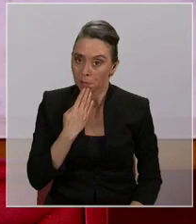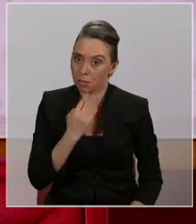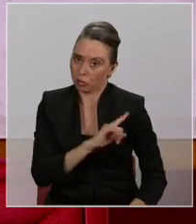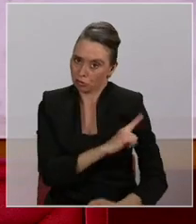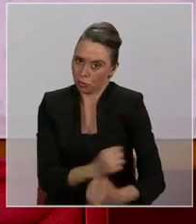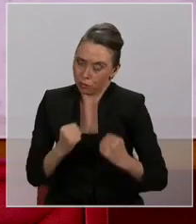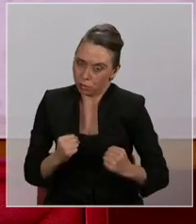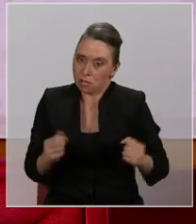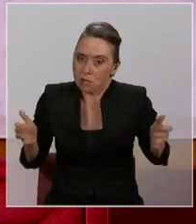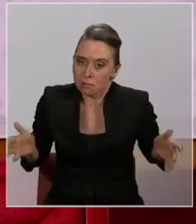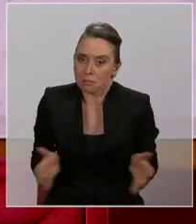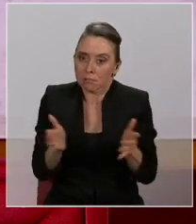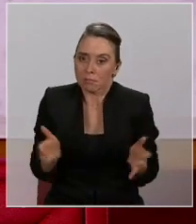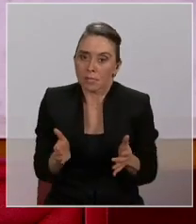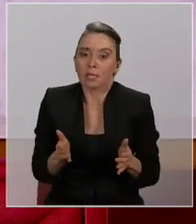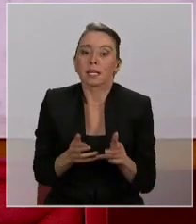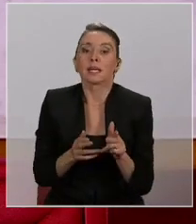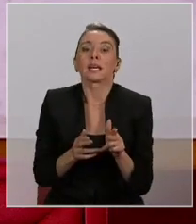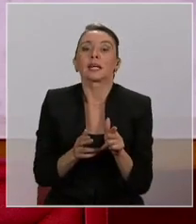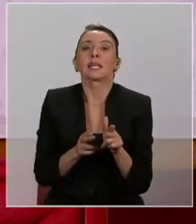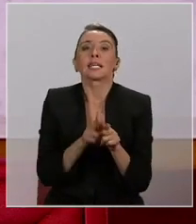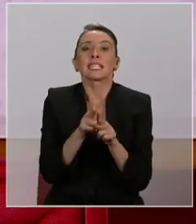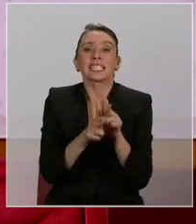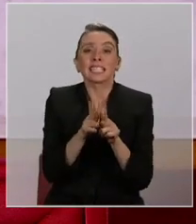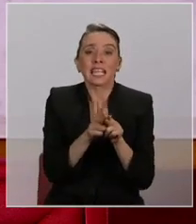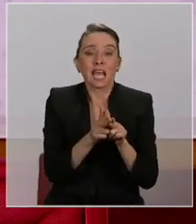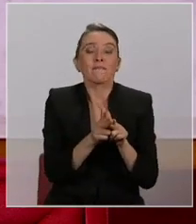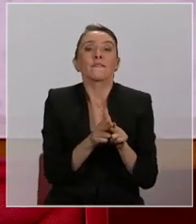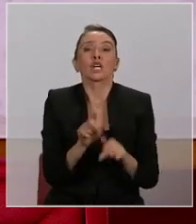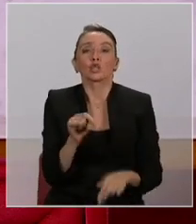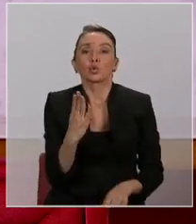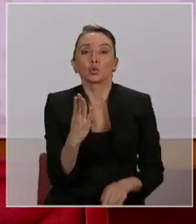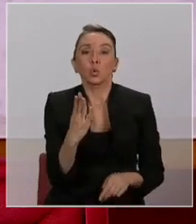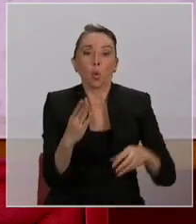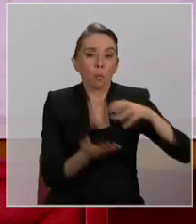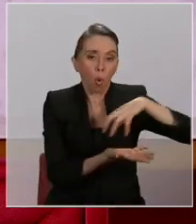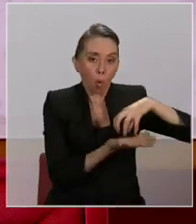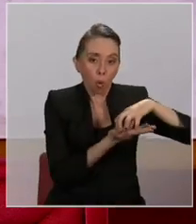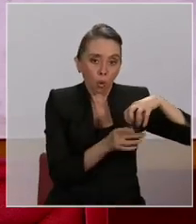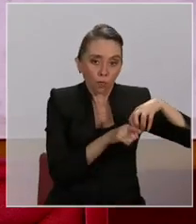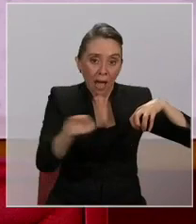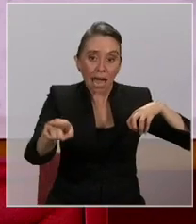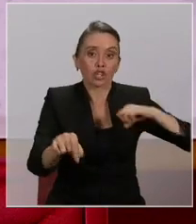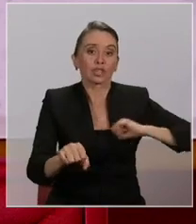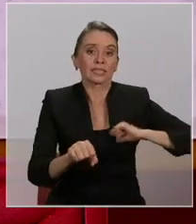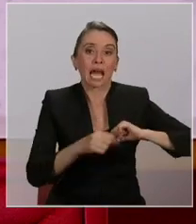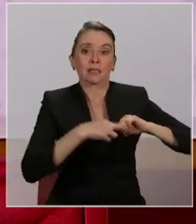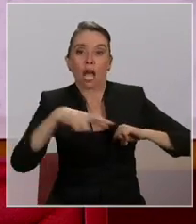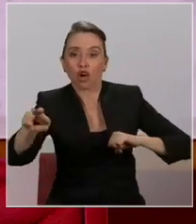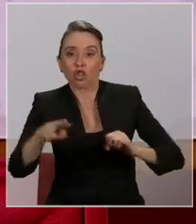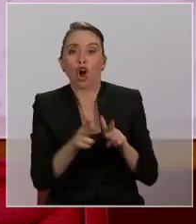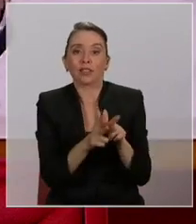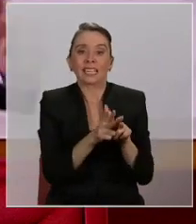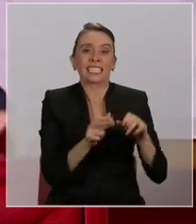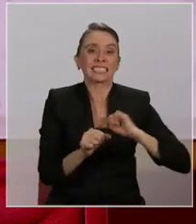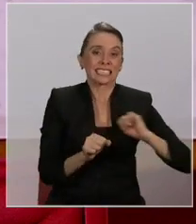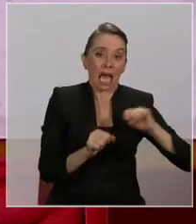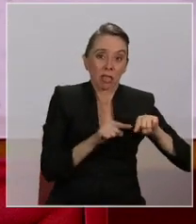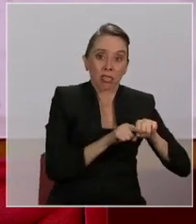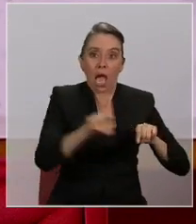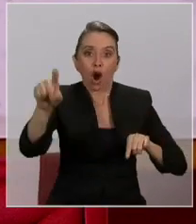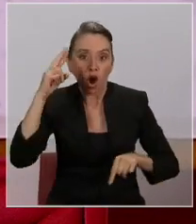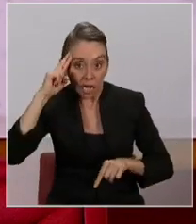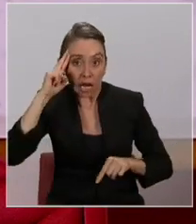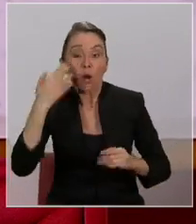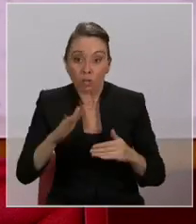fuerza impulsando los trenes suburbanos, como el tren Santiago Noz, el tren Santiago Rancagua, que ya están en